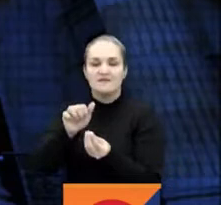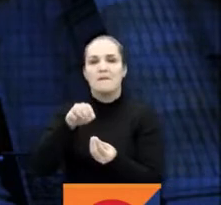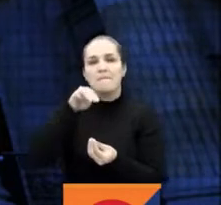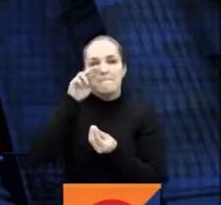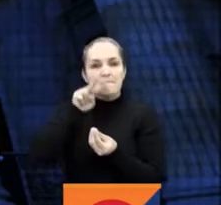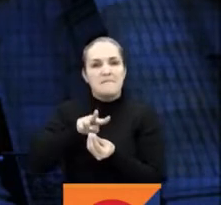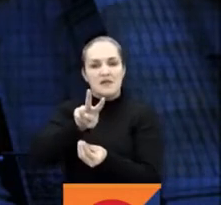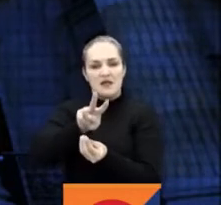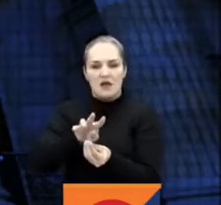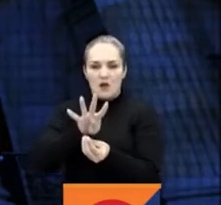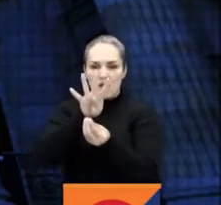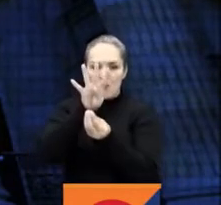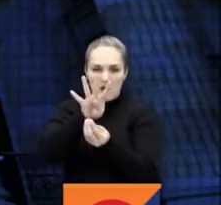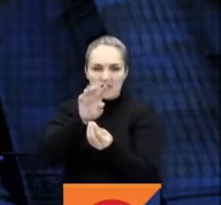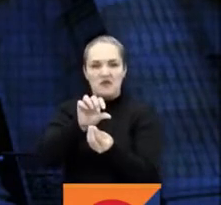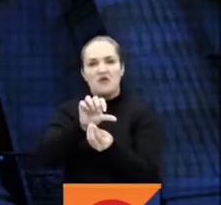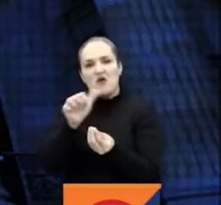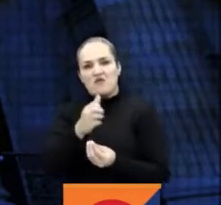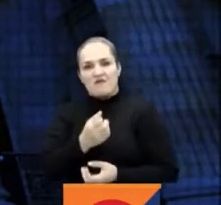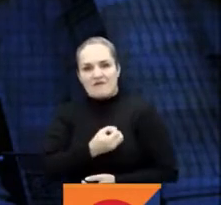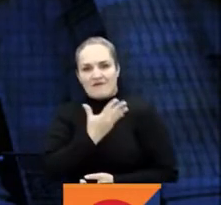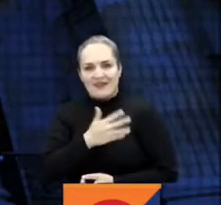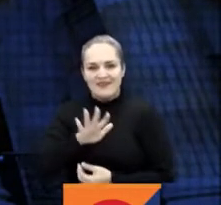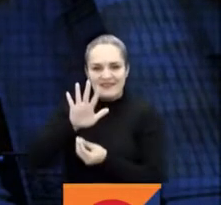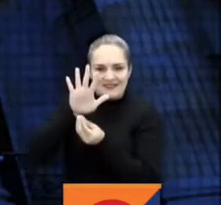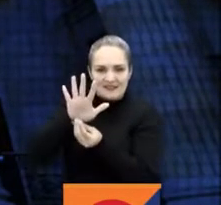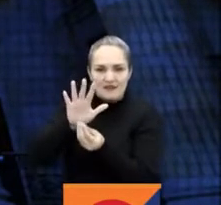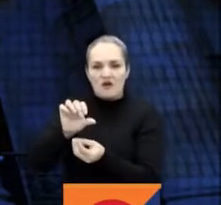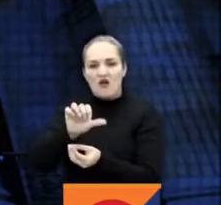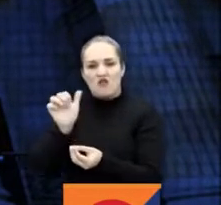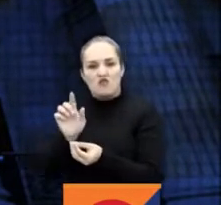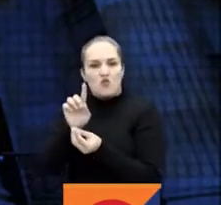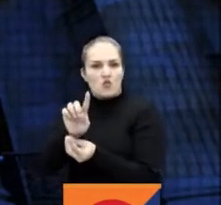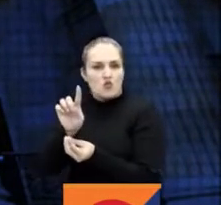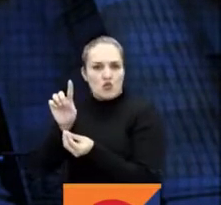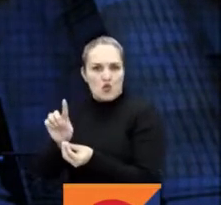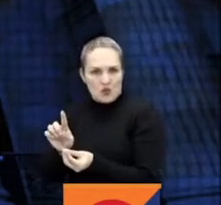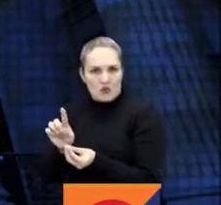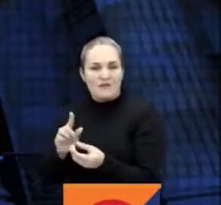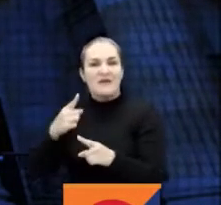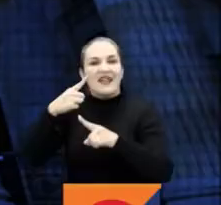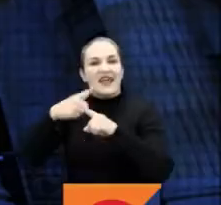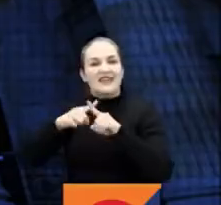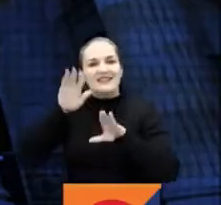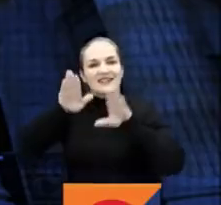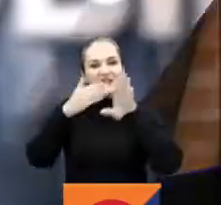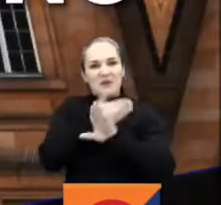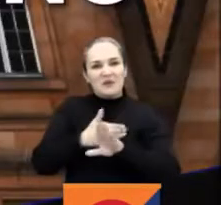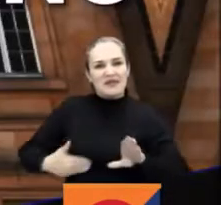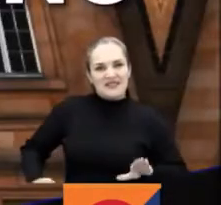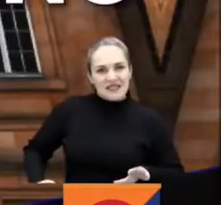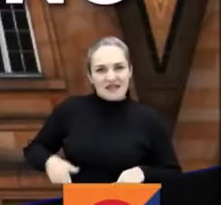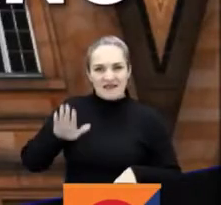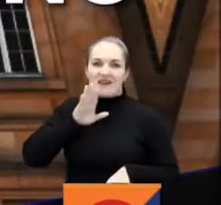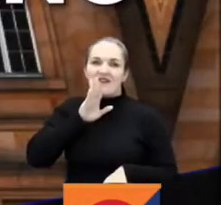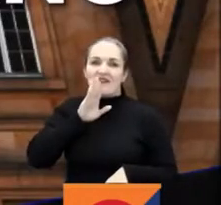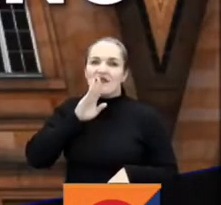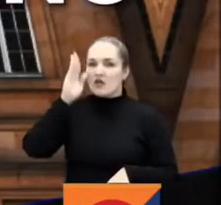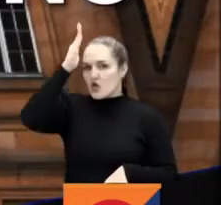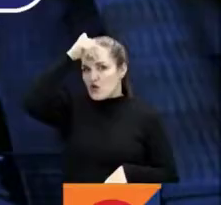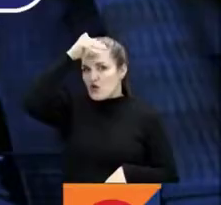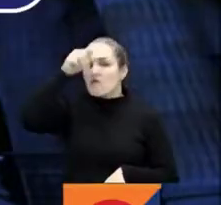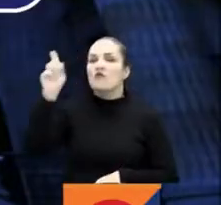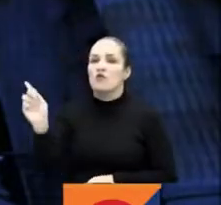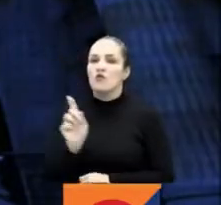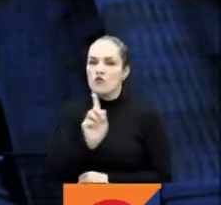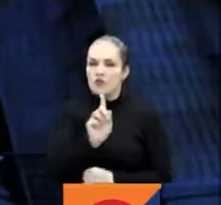Otras dos sillas serán ocupadas por la circunscripción indígena, más la que le corresponde al excandidato presidencial Rodolfo Hernández. Bancada de